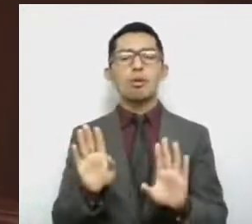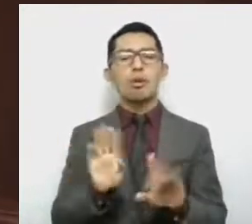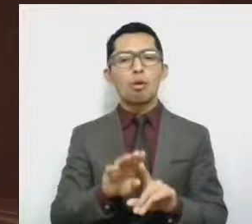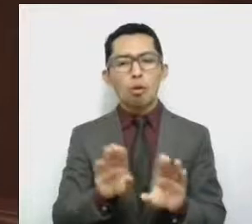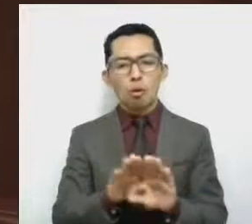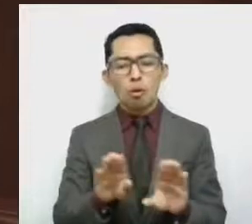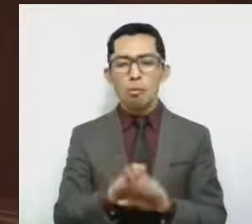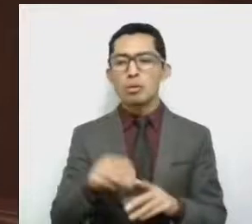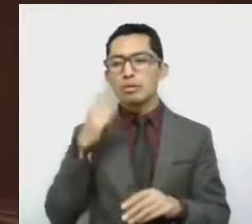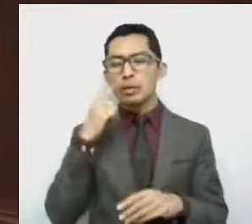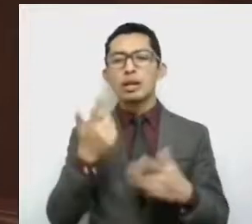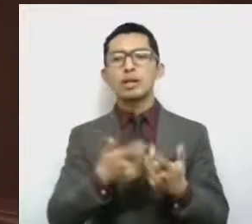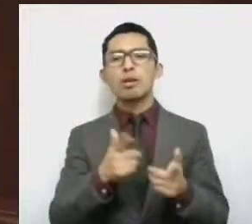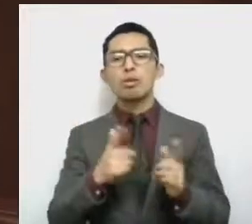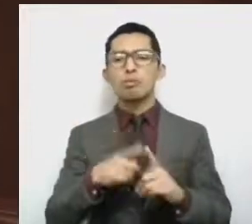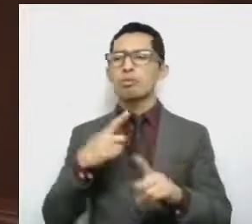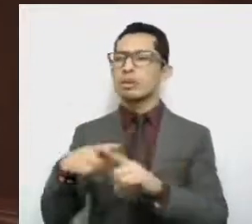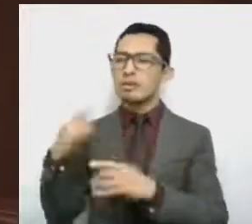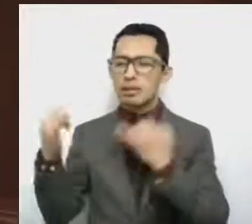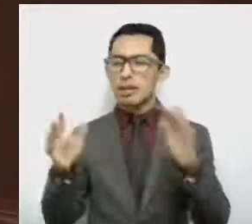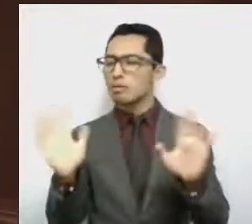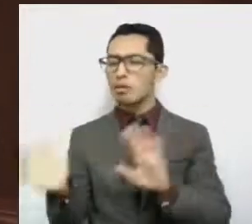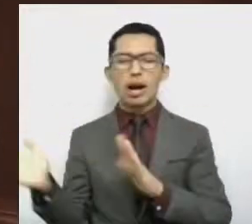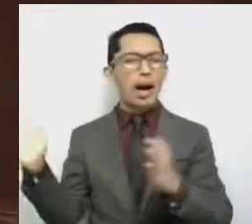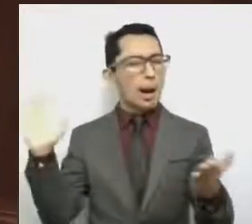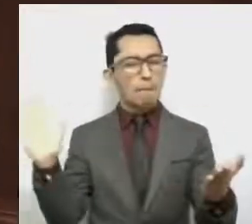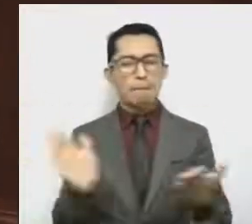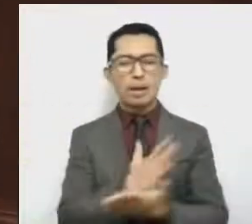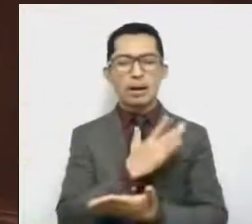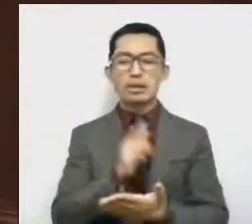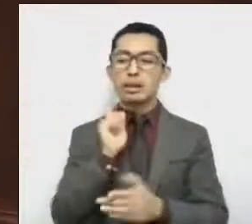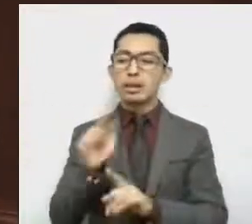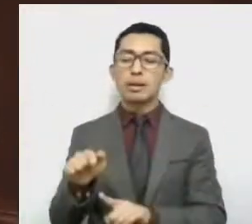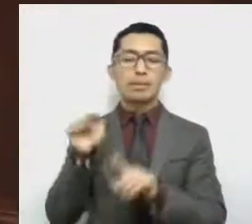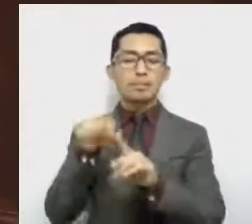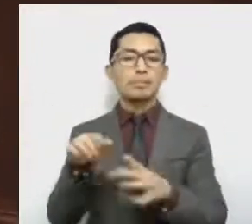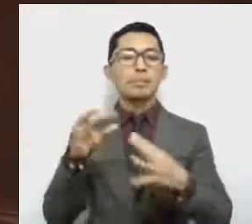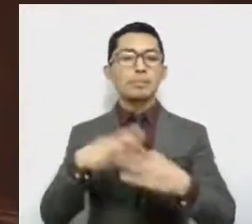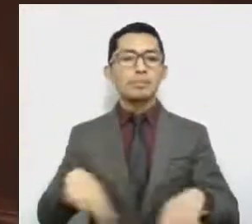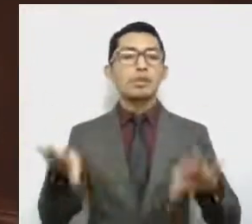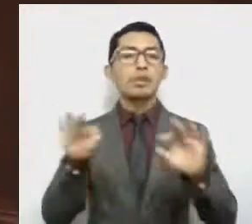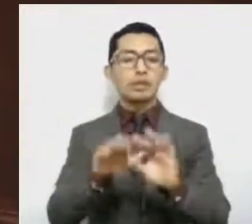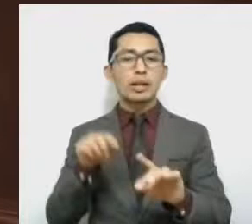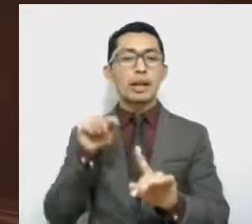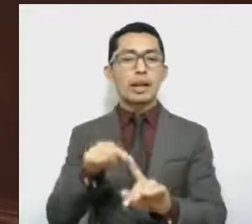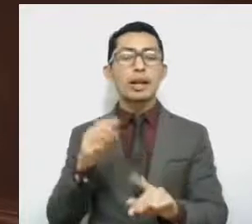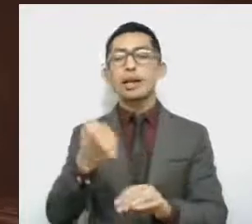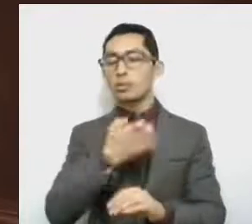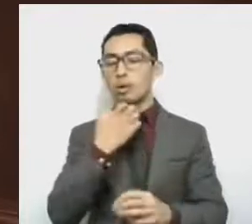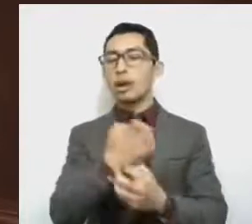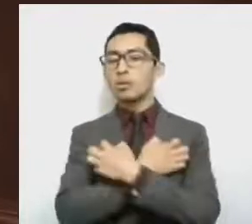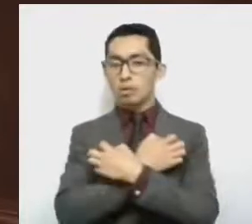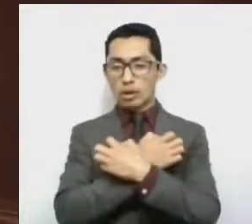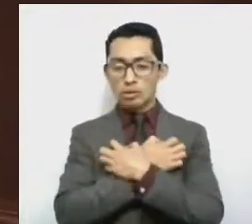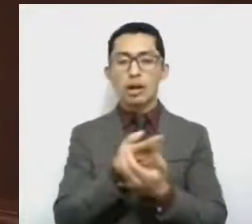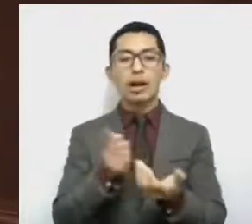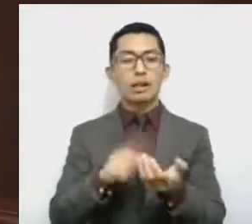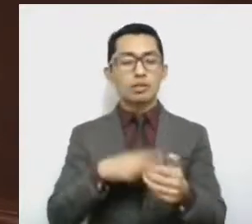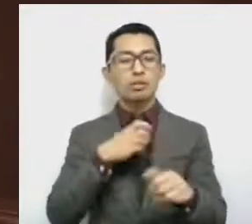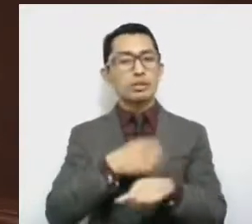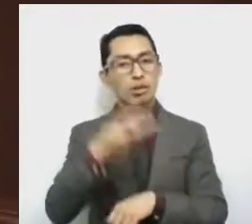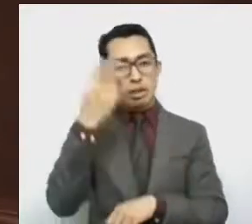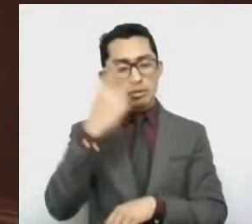colores, pues son parte del sistema por el que está compuesta la educación en la entidad mexiquense,